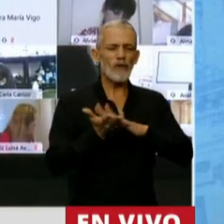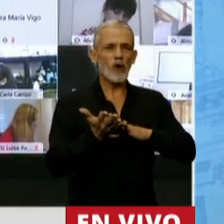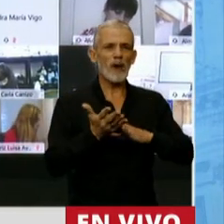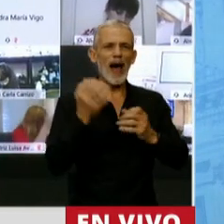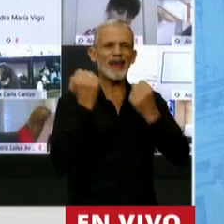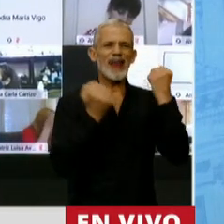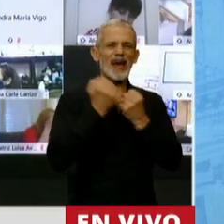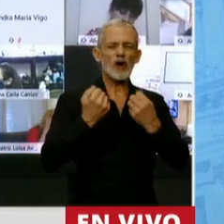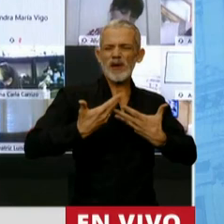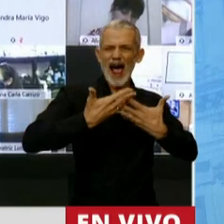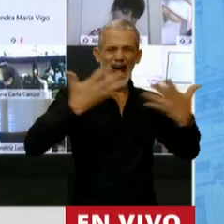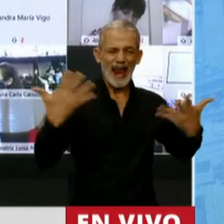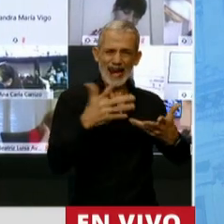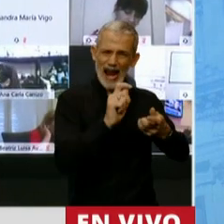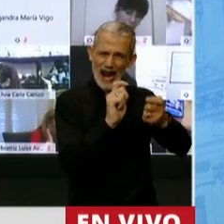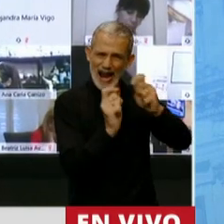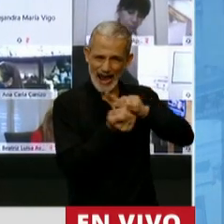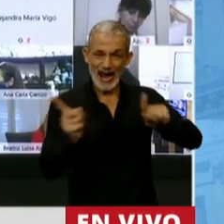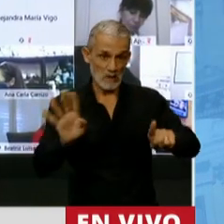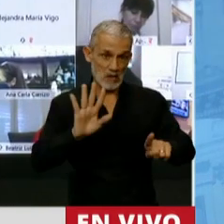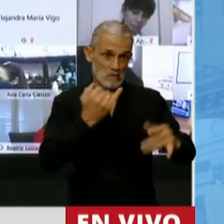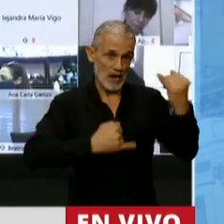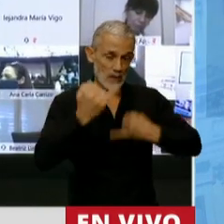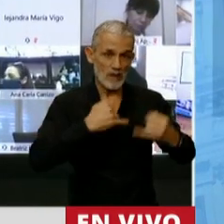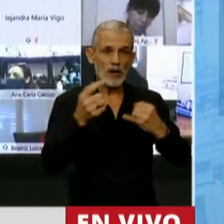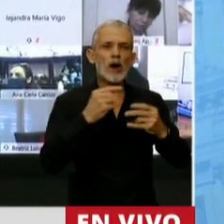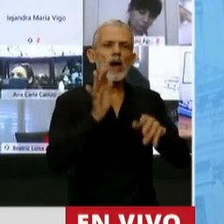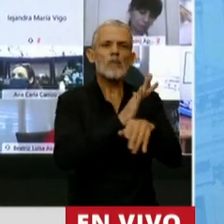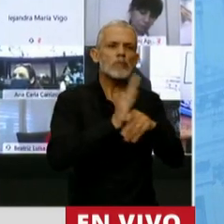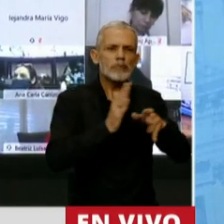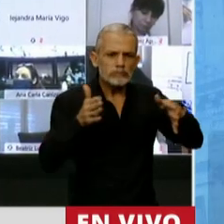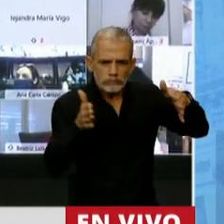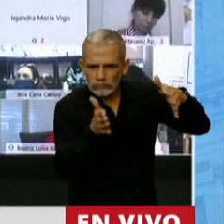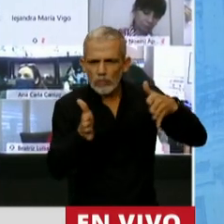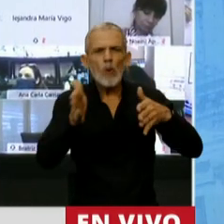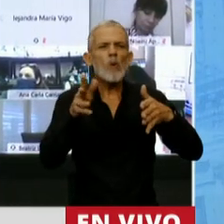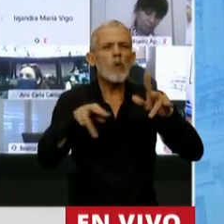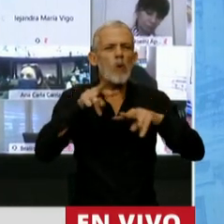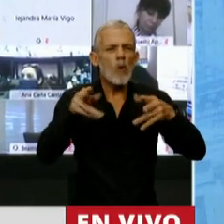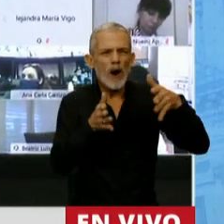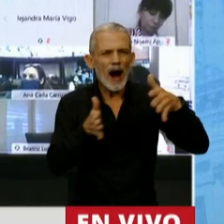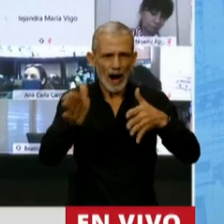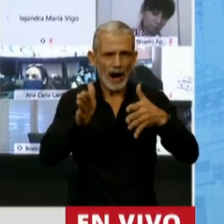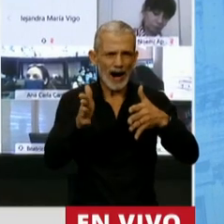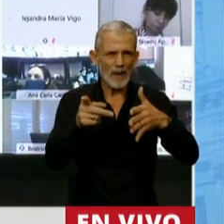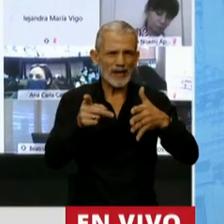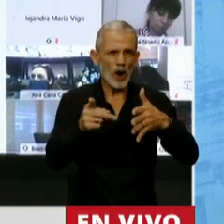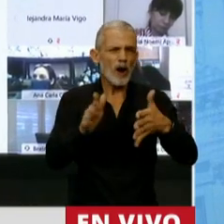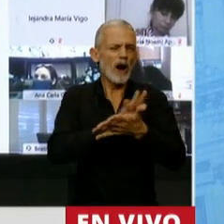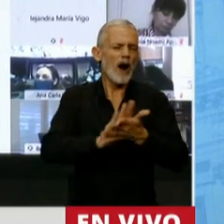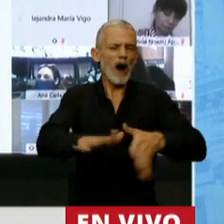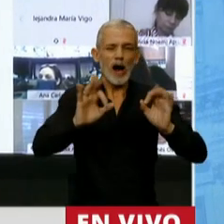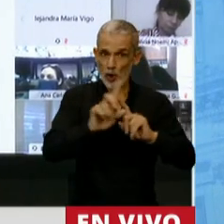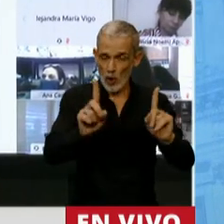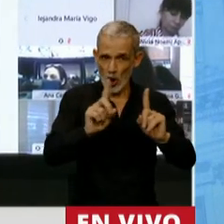macroeconómico de transición. Nos dijo que se trata de un rumbo, de un horizonte que nos sirve de guía. La